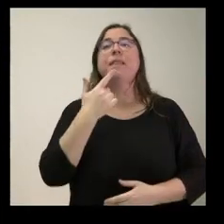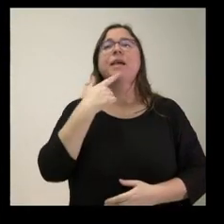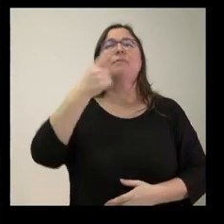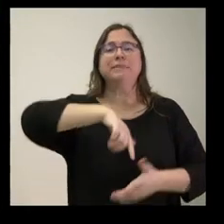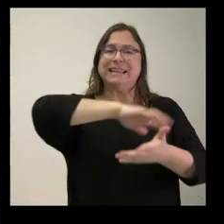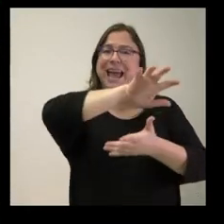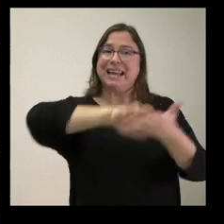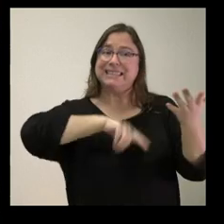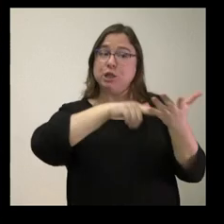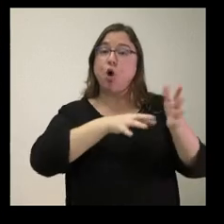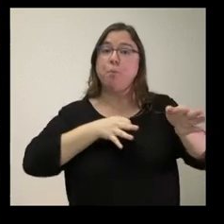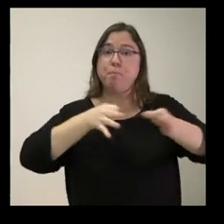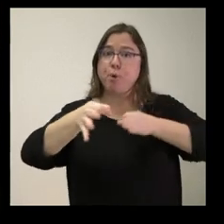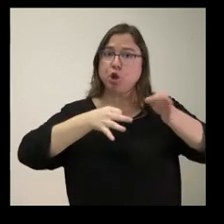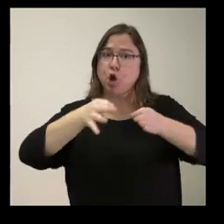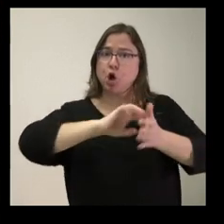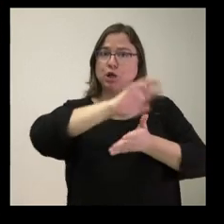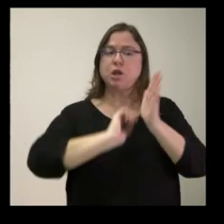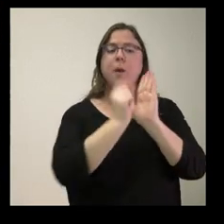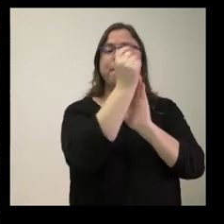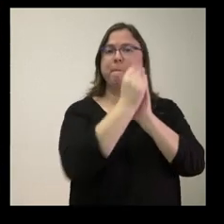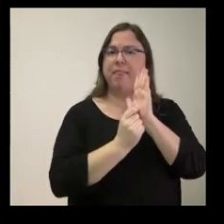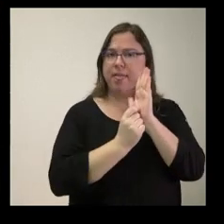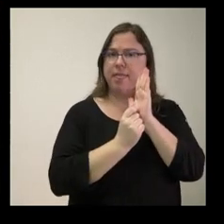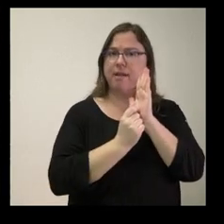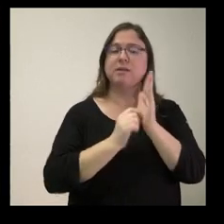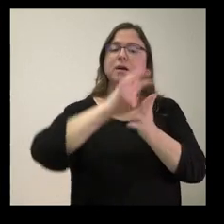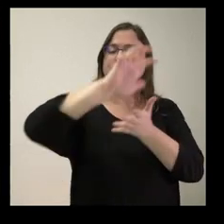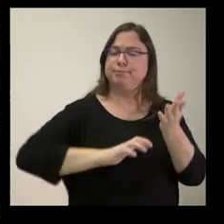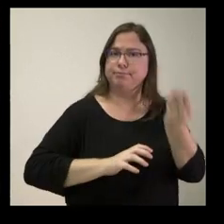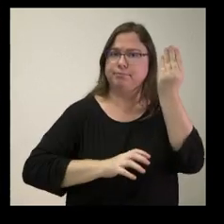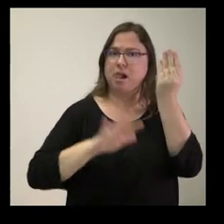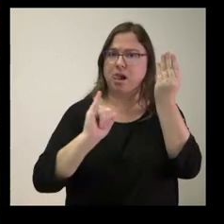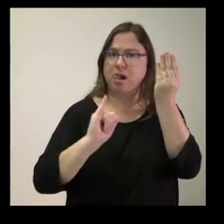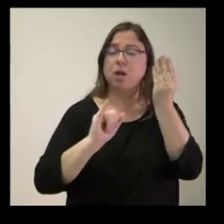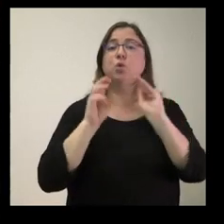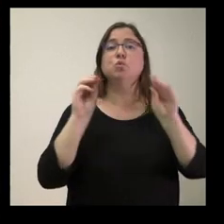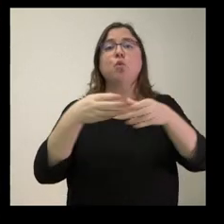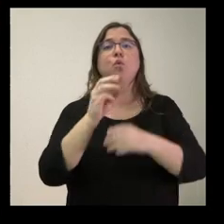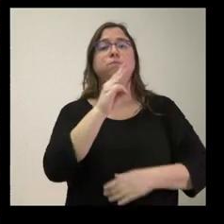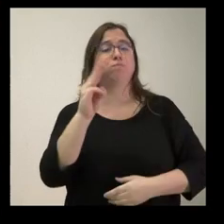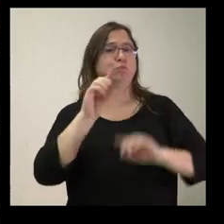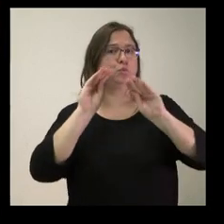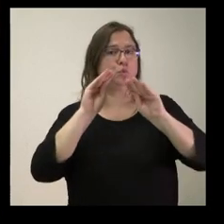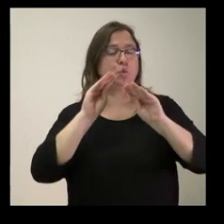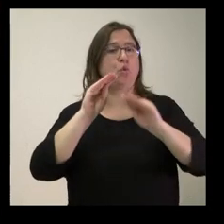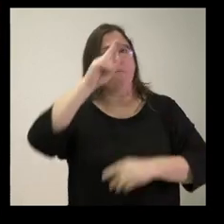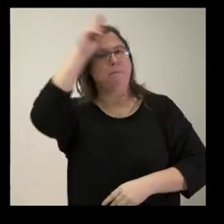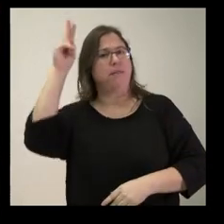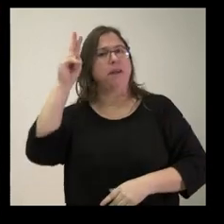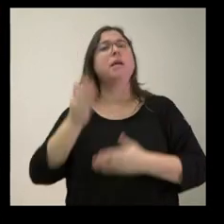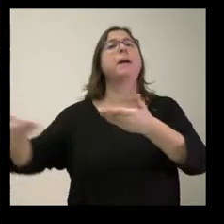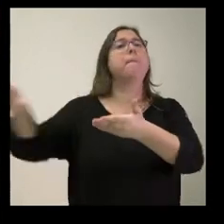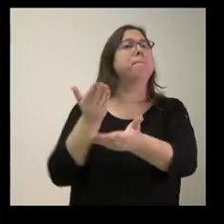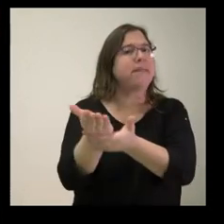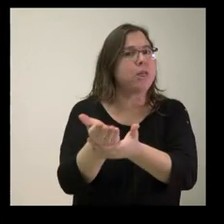escrito este protocolo o estas medidas, si es así, si su propio partido, desde Génova, se lo han llegado a pedir.